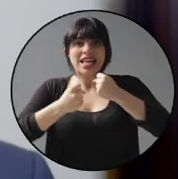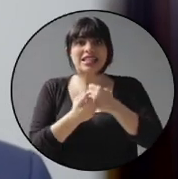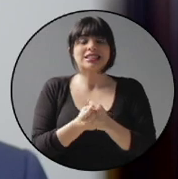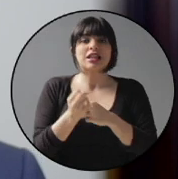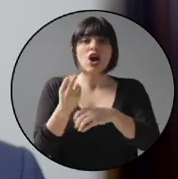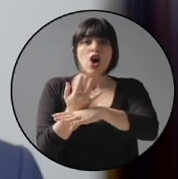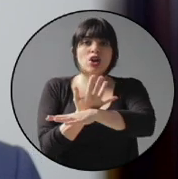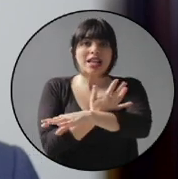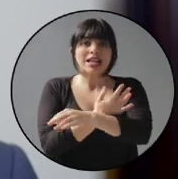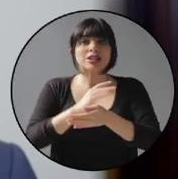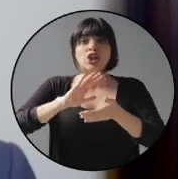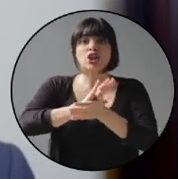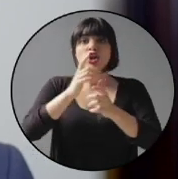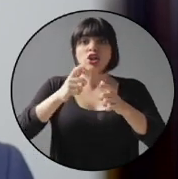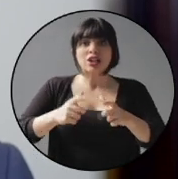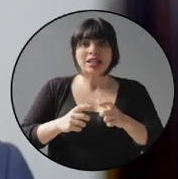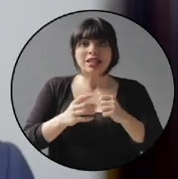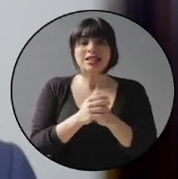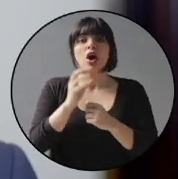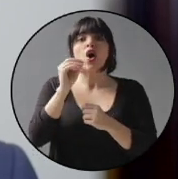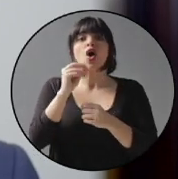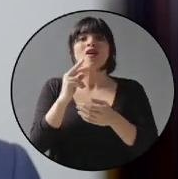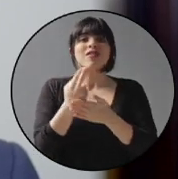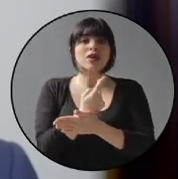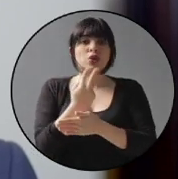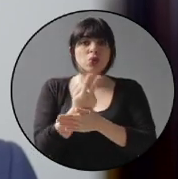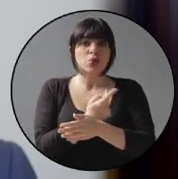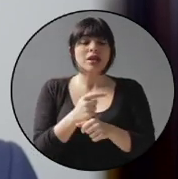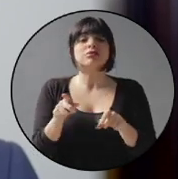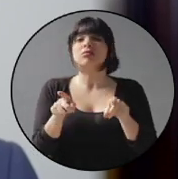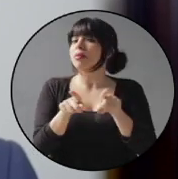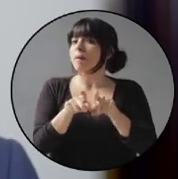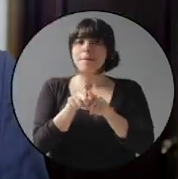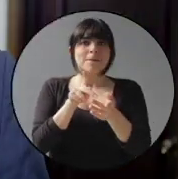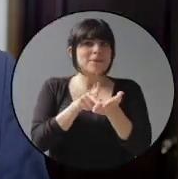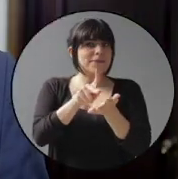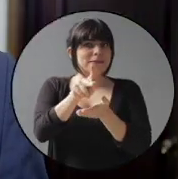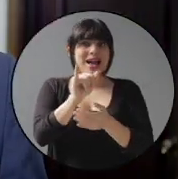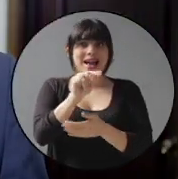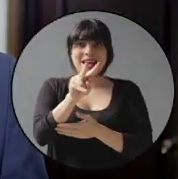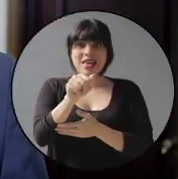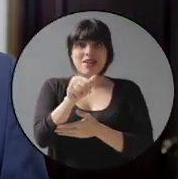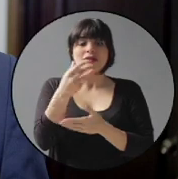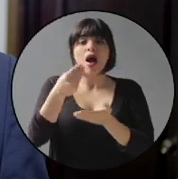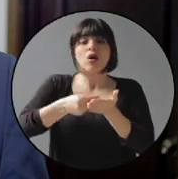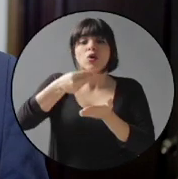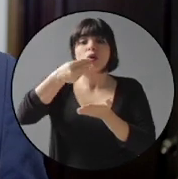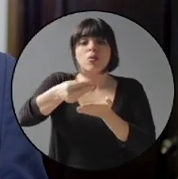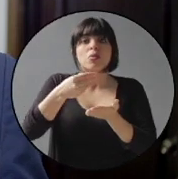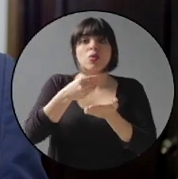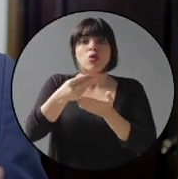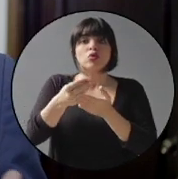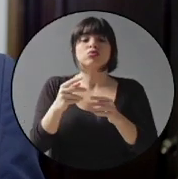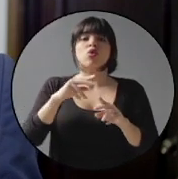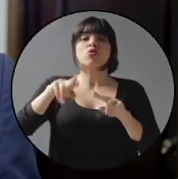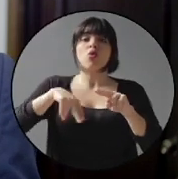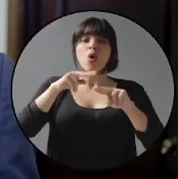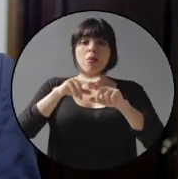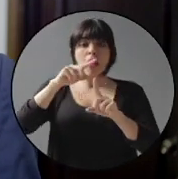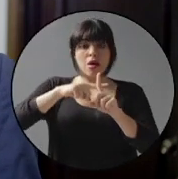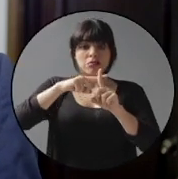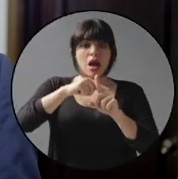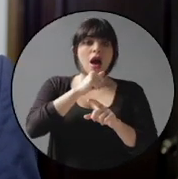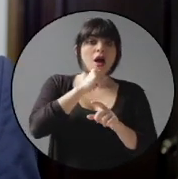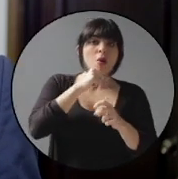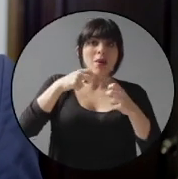pan, frijoles, la leche, las hortalizas, las tortillas o las legumbres. Tampoco pagarán el IVA los consumos moderados